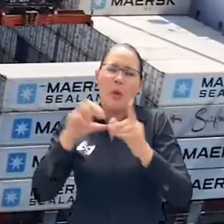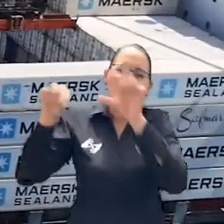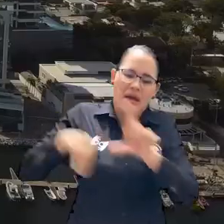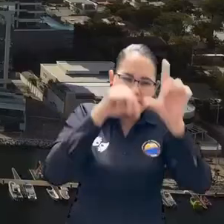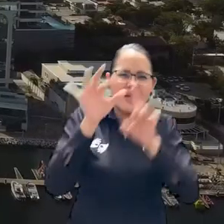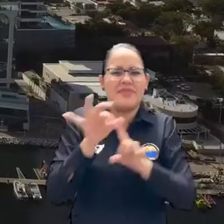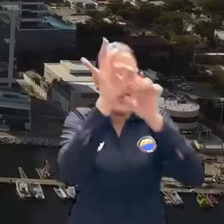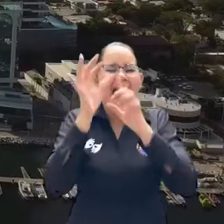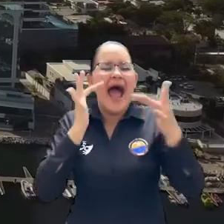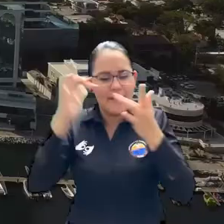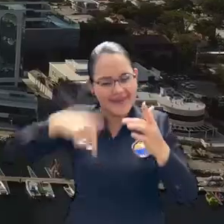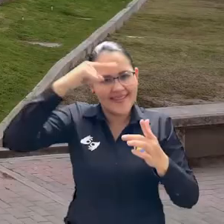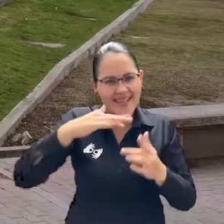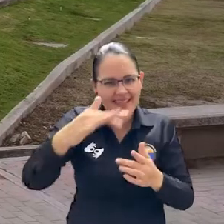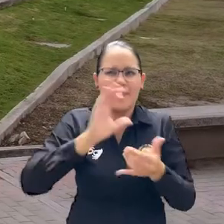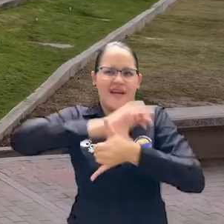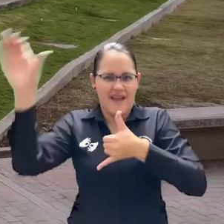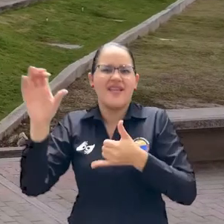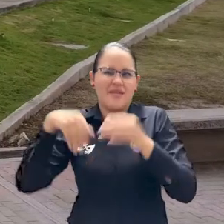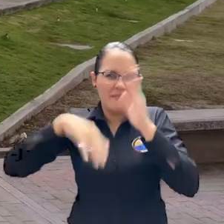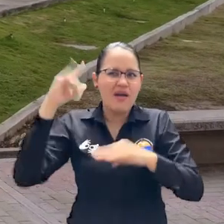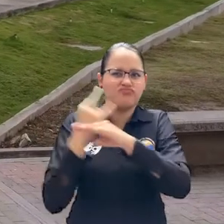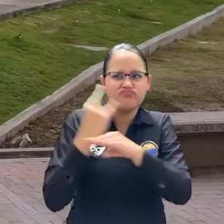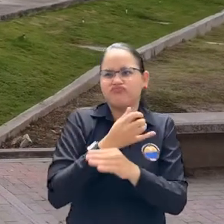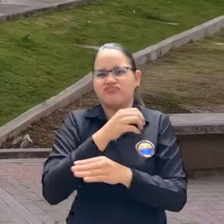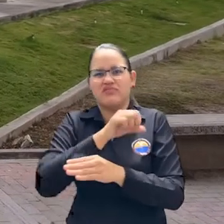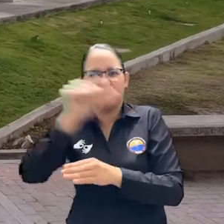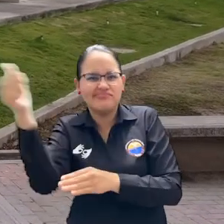logísticos que tienen lugar en la ciudad y el Caribe colombiano.